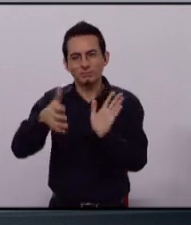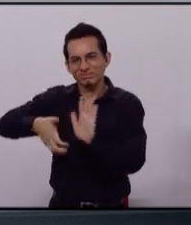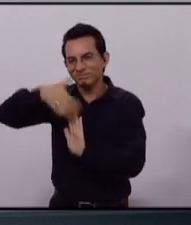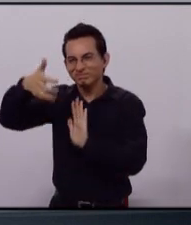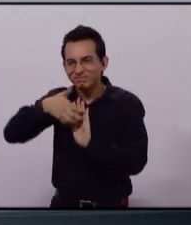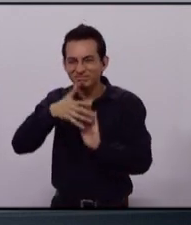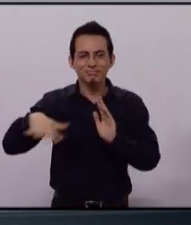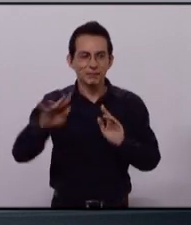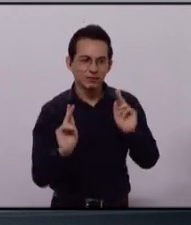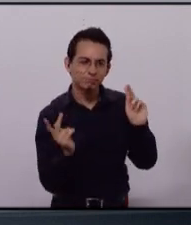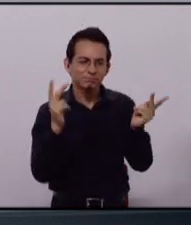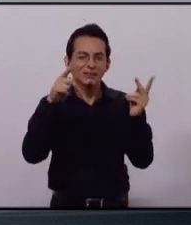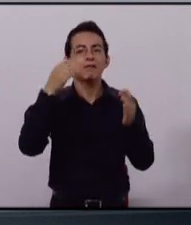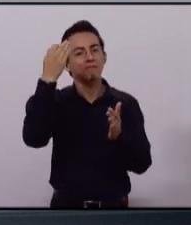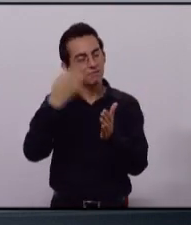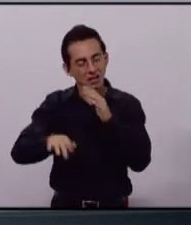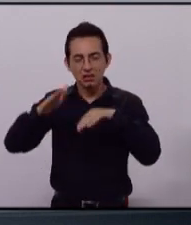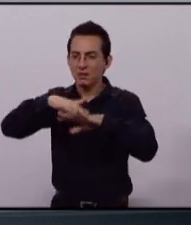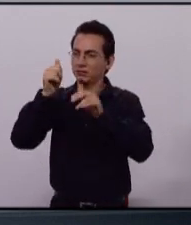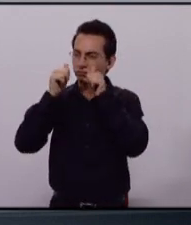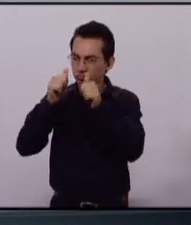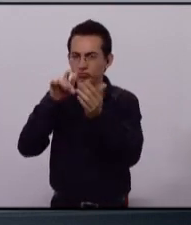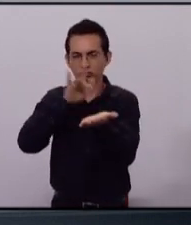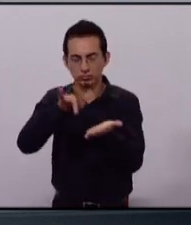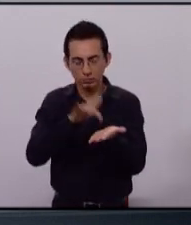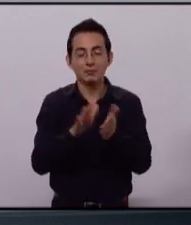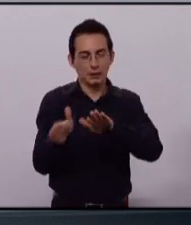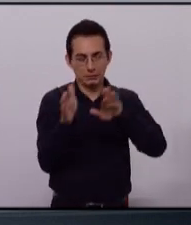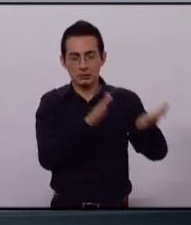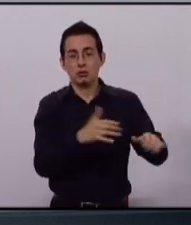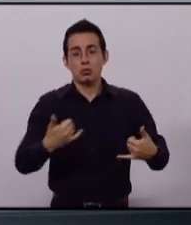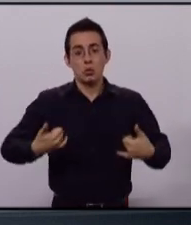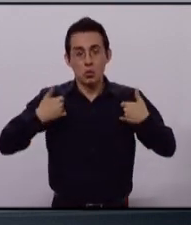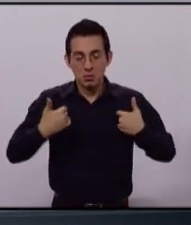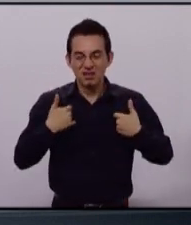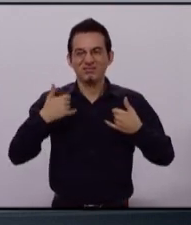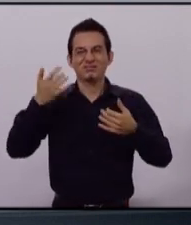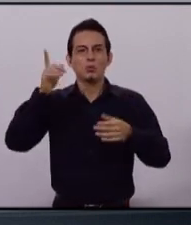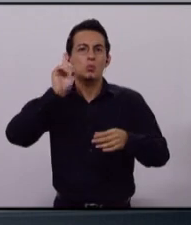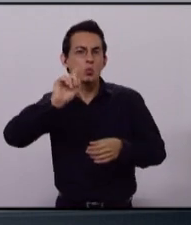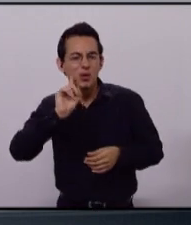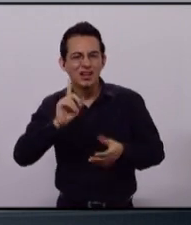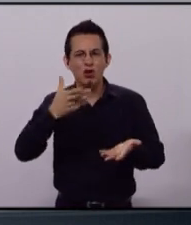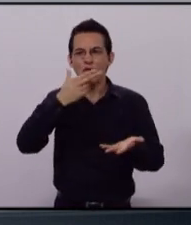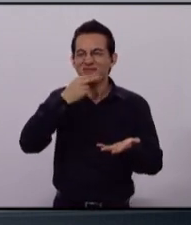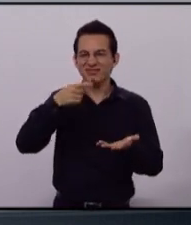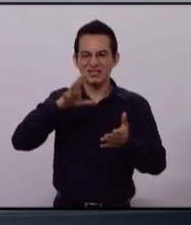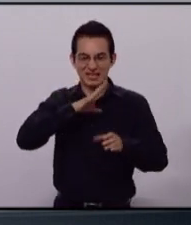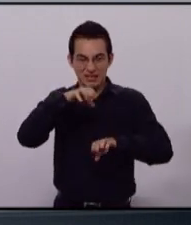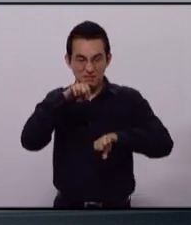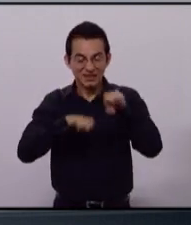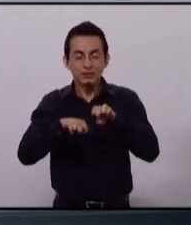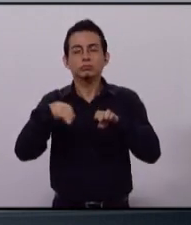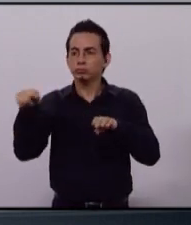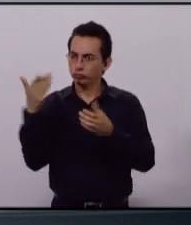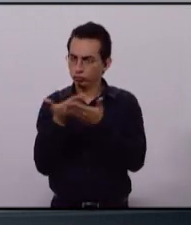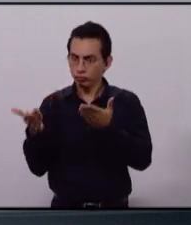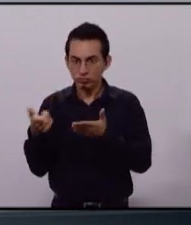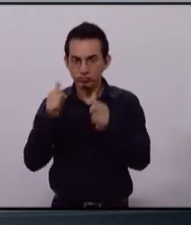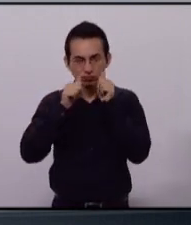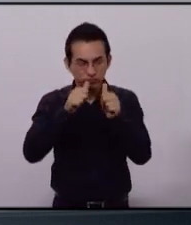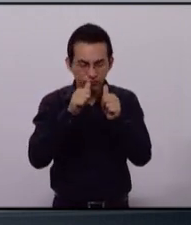respaldo de parte del gobierno. Los jóvenes y los emprendedores, junto con las mujeres, recibirán capacitación,